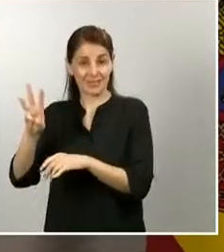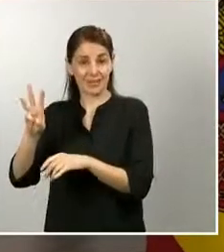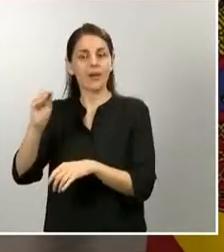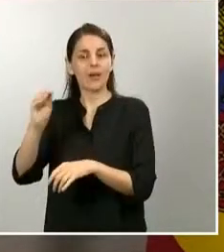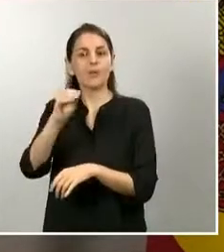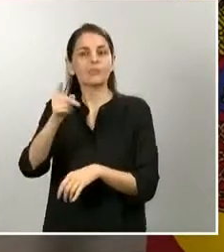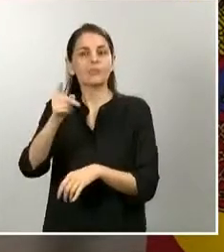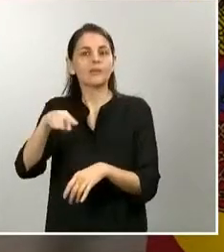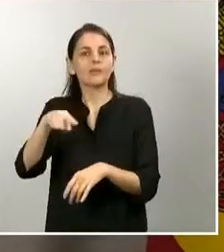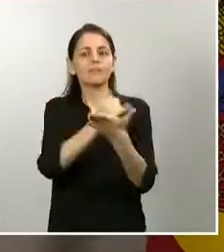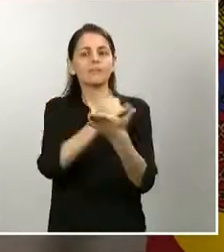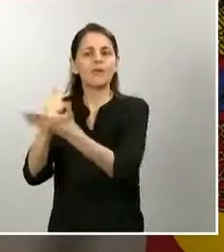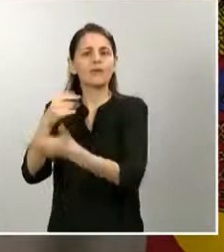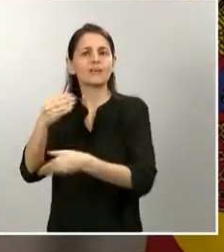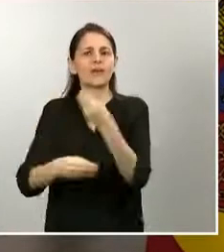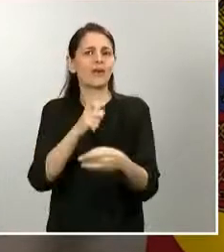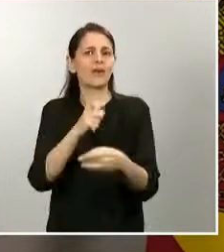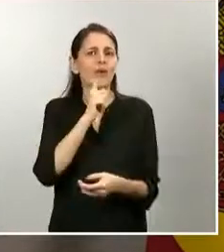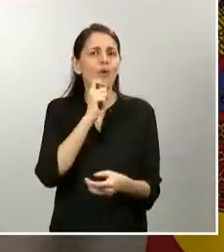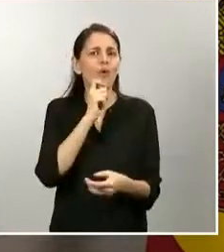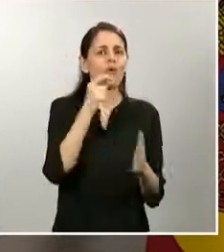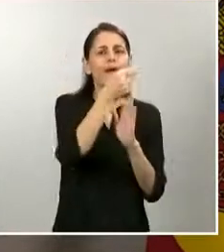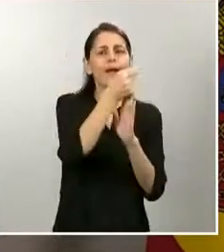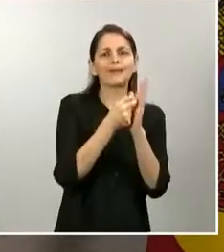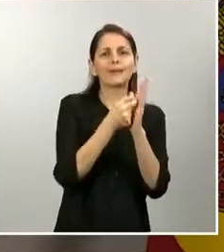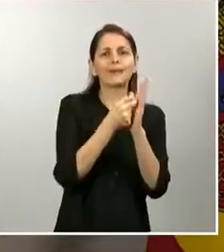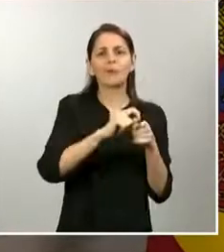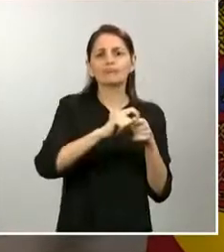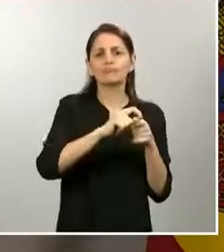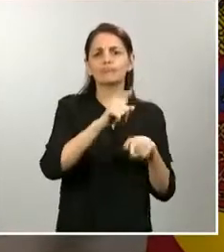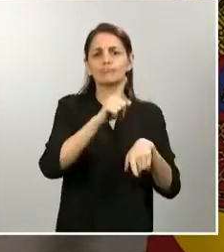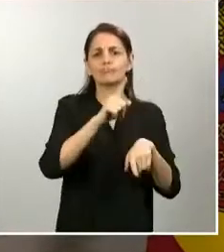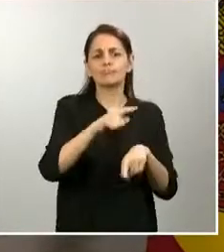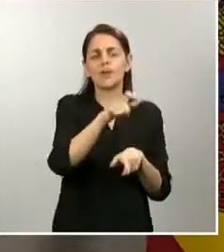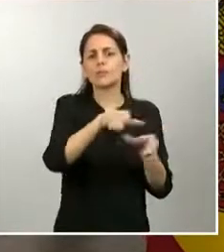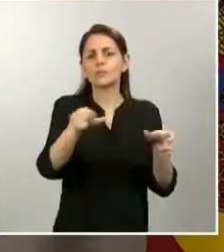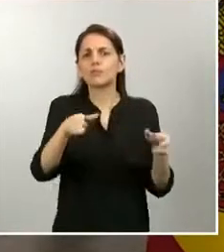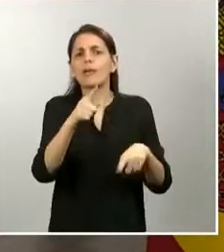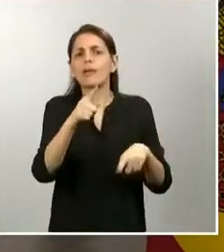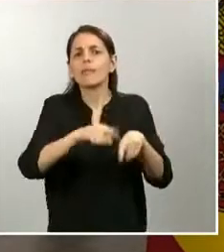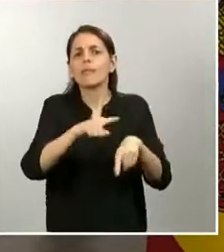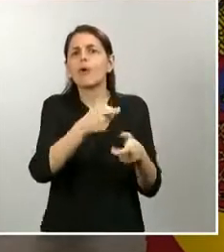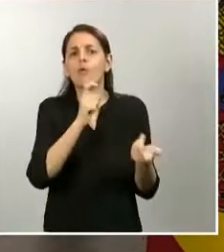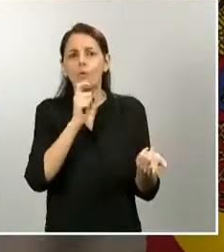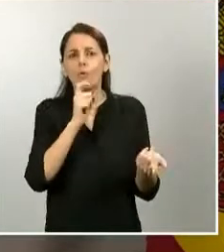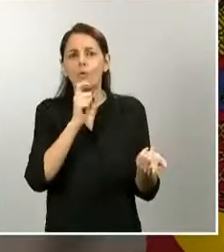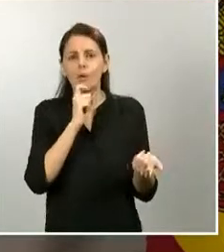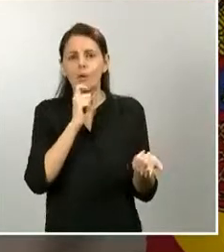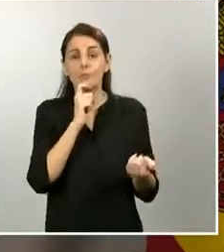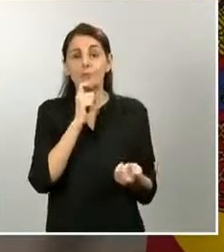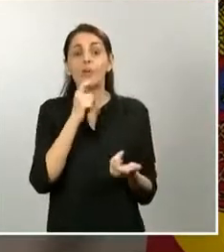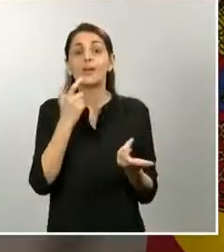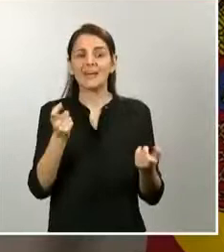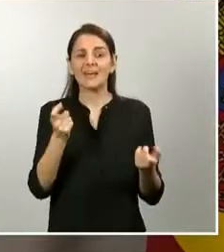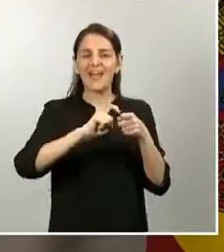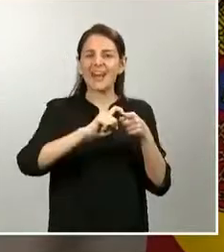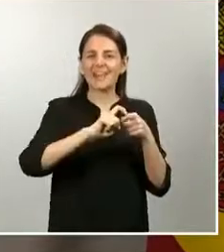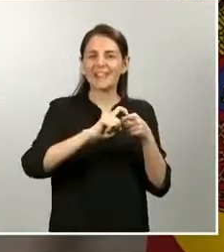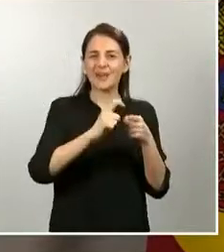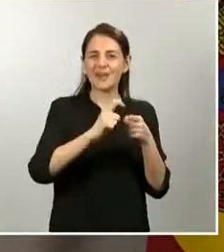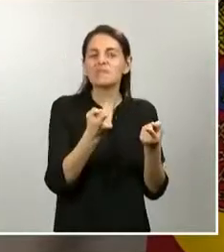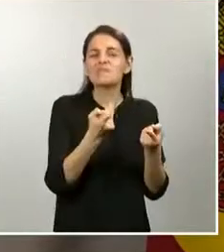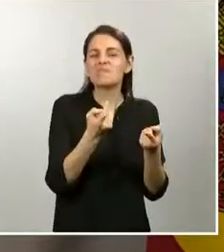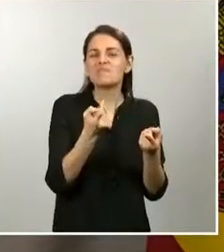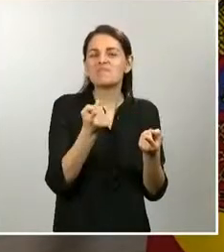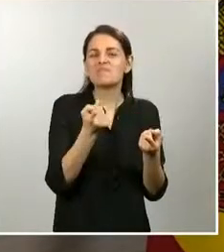genéticos? ¿Cuáles son los criterios? Por cierto, sobre criterios pregunta TV3. ¿Qué criterio se va a seguir para hacer los test? ¿El criterio lo va a marcar